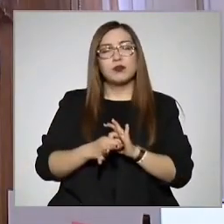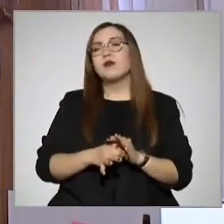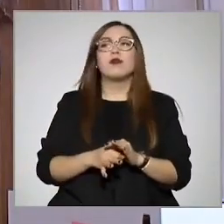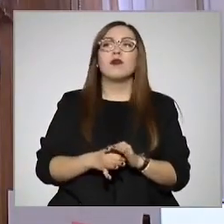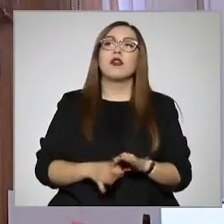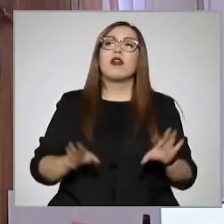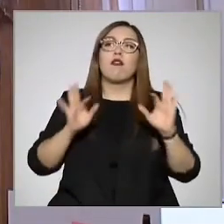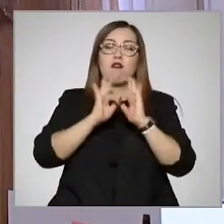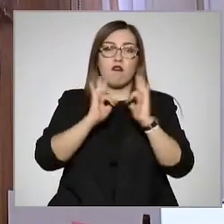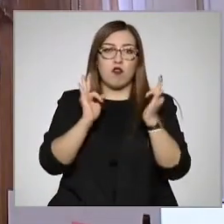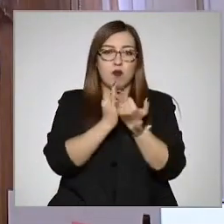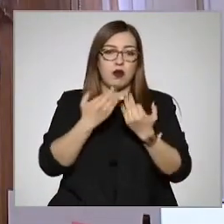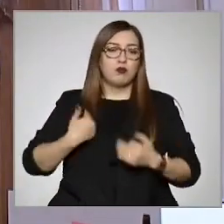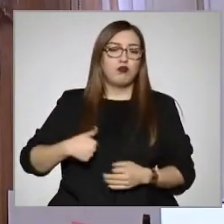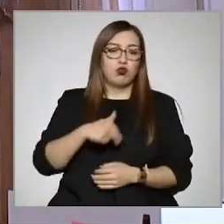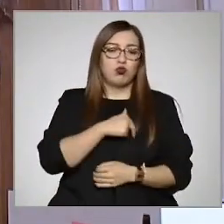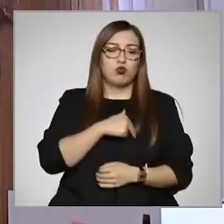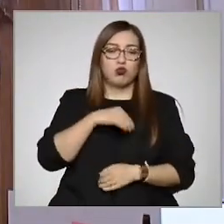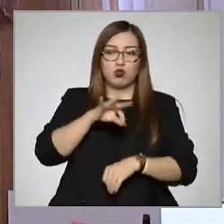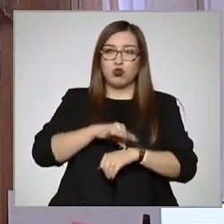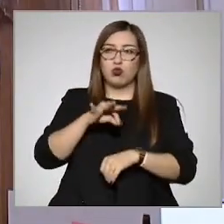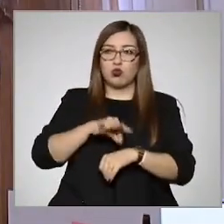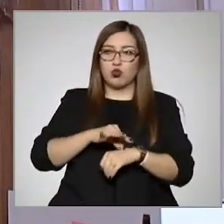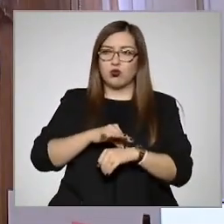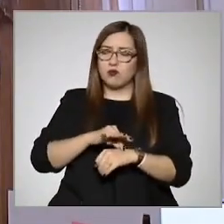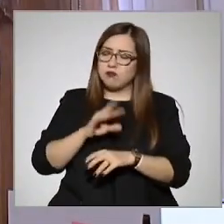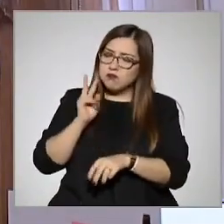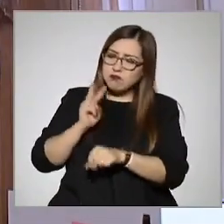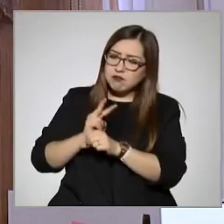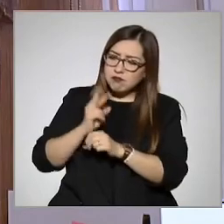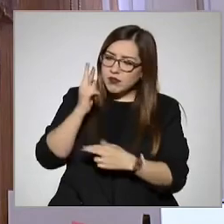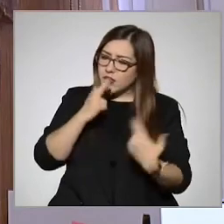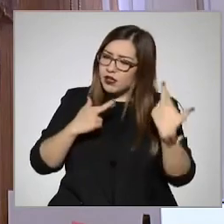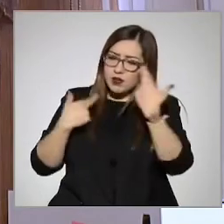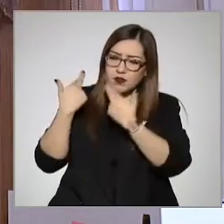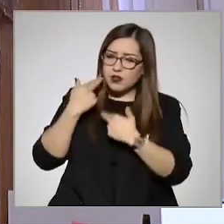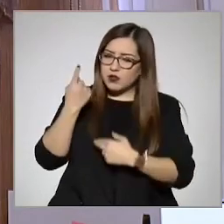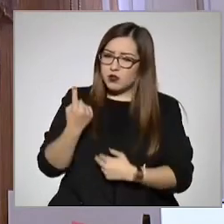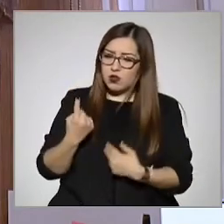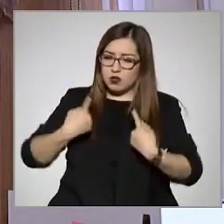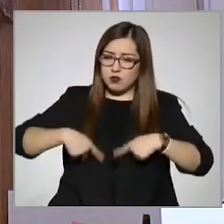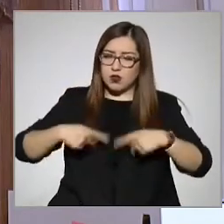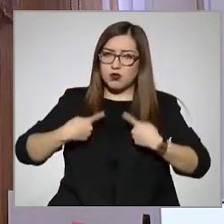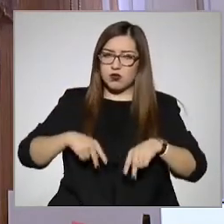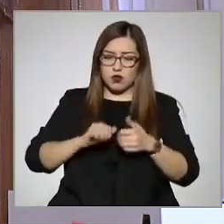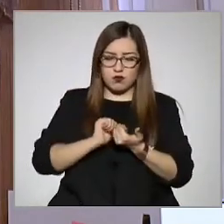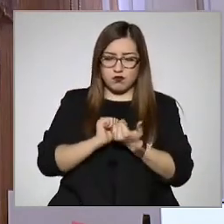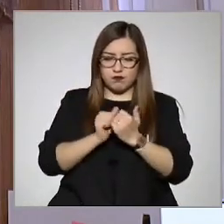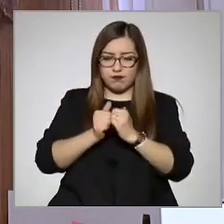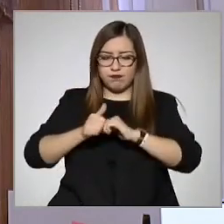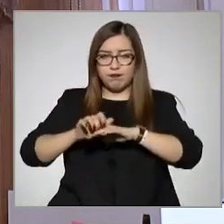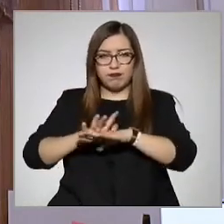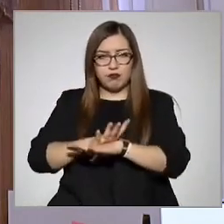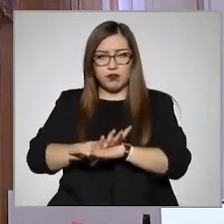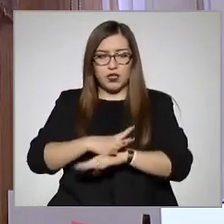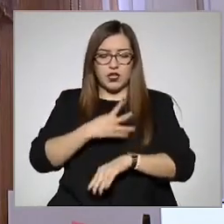de evaluar nosotros como médicos homeopatas a un paciente en evolución en la segunda, tercera o cuarta prescripción